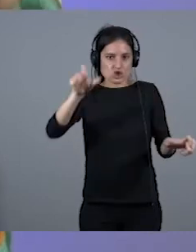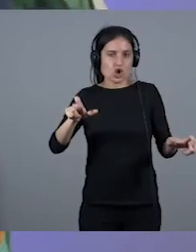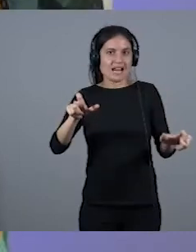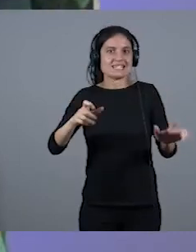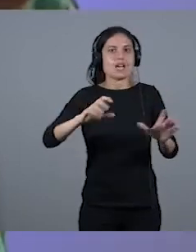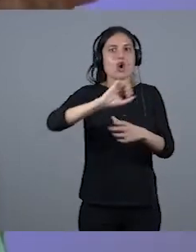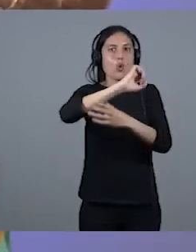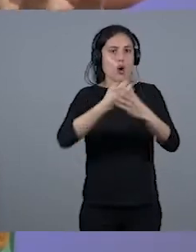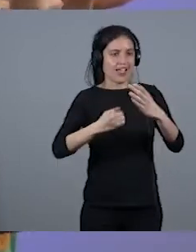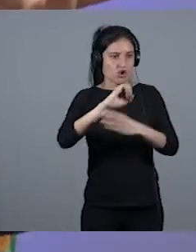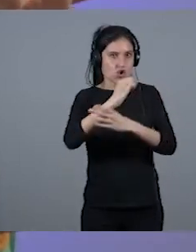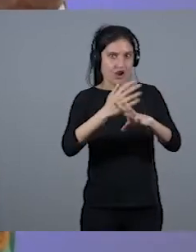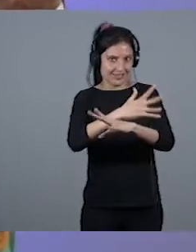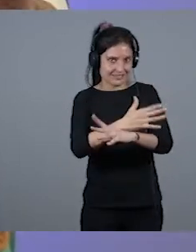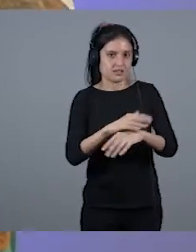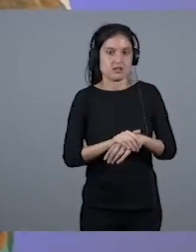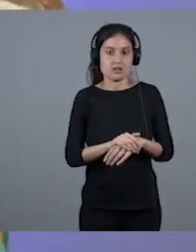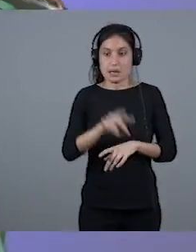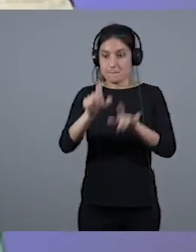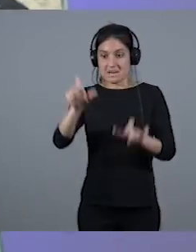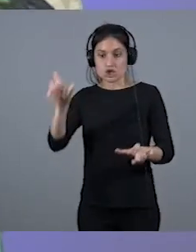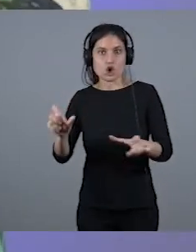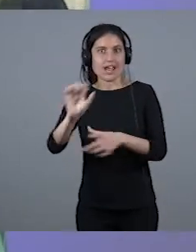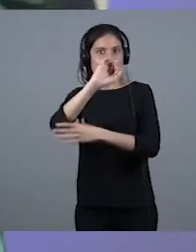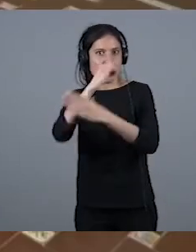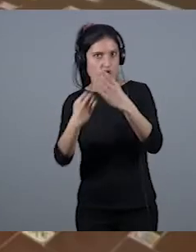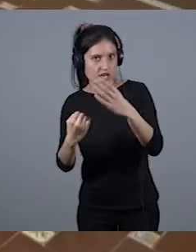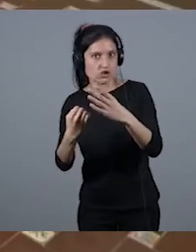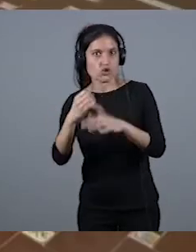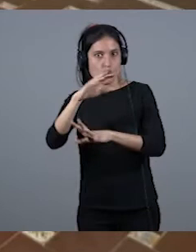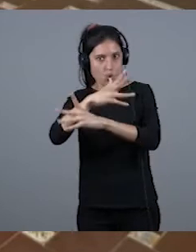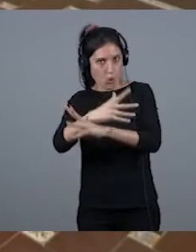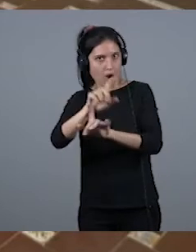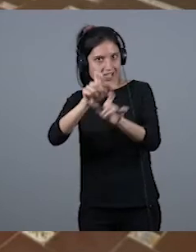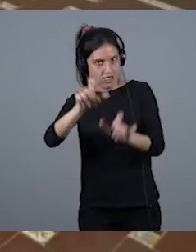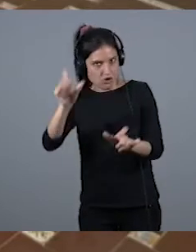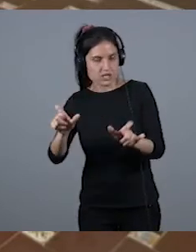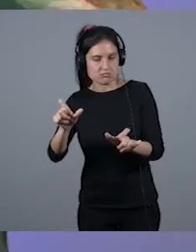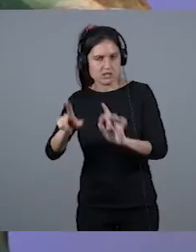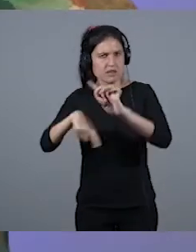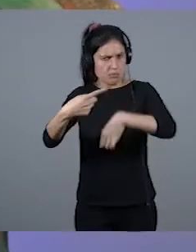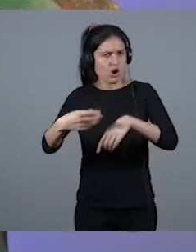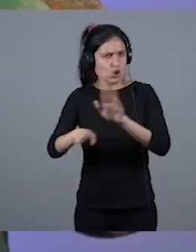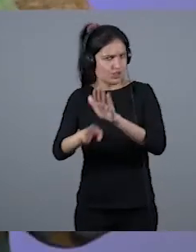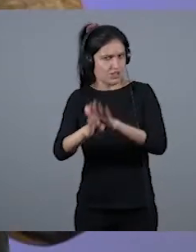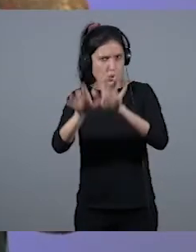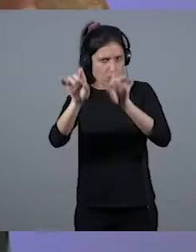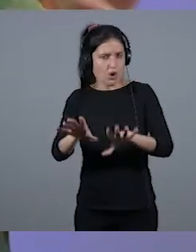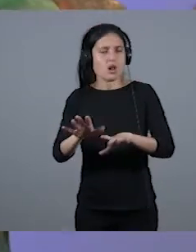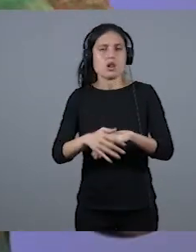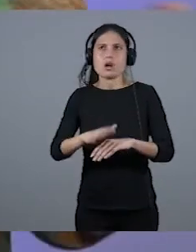preparación que podían tener unos jugadores de baloncesto, y eso ha seguido existiendo luego, porque creo que hasta que llega